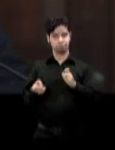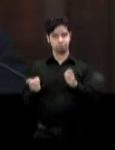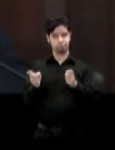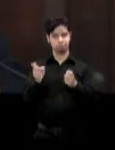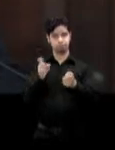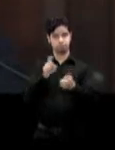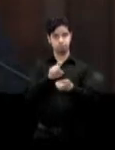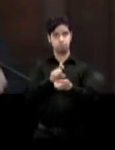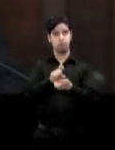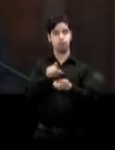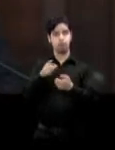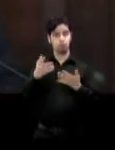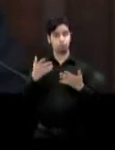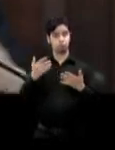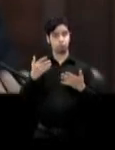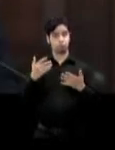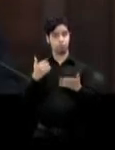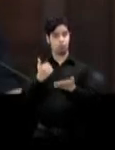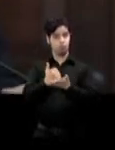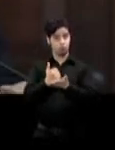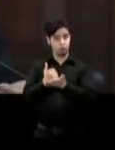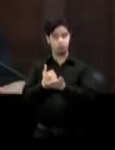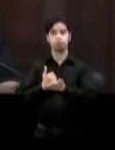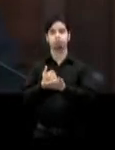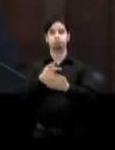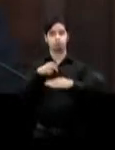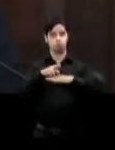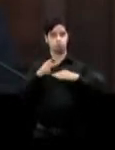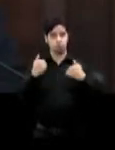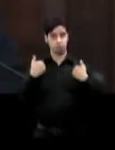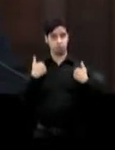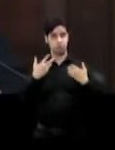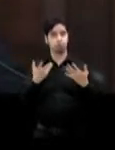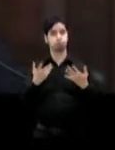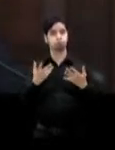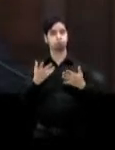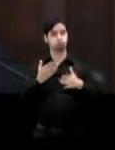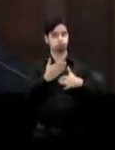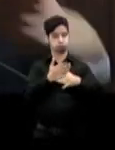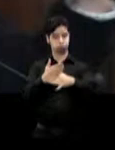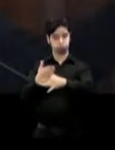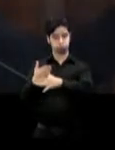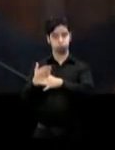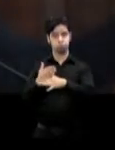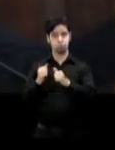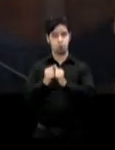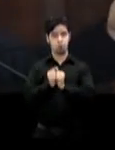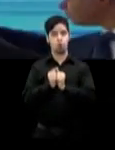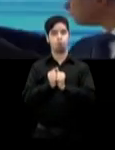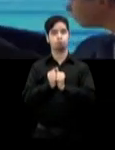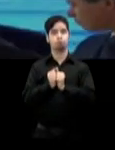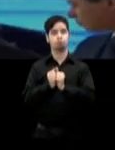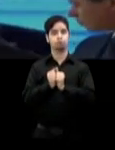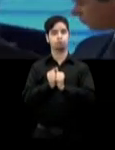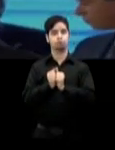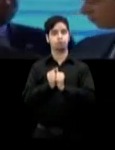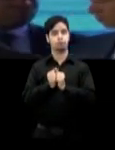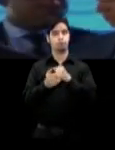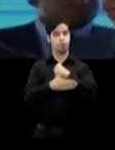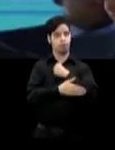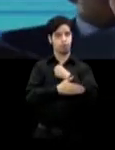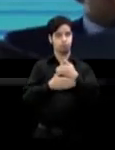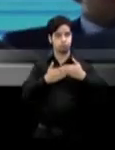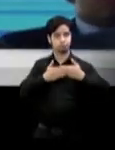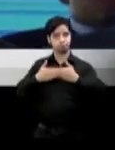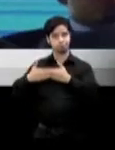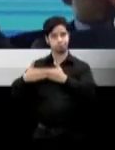Puerto Rico tenga relaciones comerciales y de todo tipo eficientes con los países de la región. Es que debió haber comenzado hace tiempo. Para el 2012,